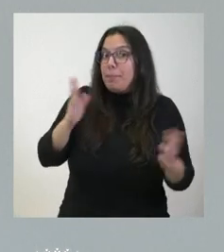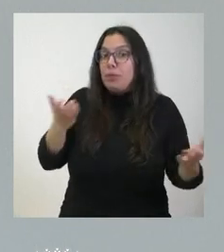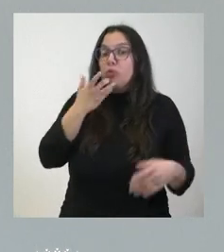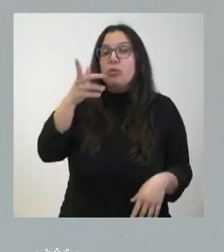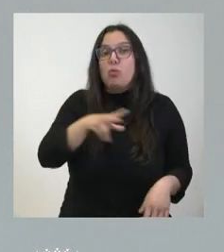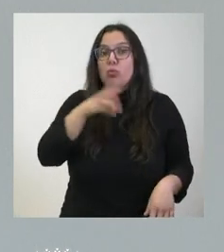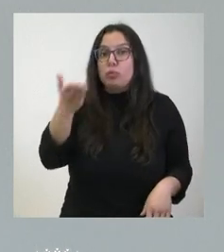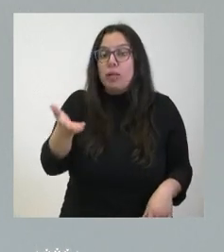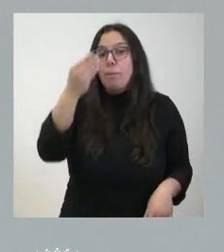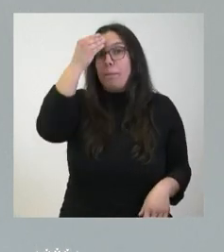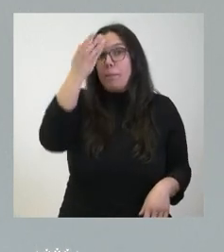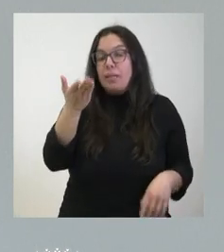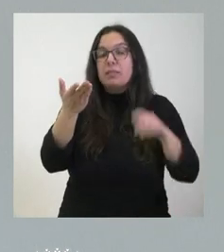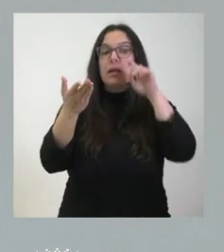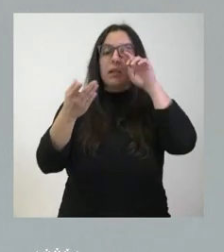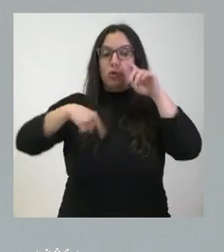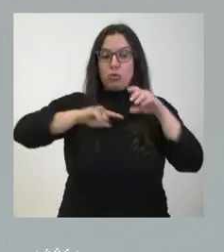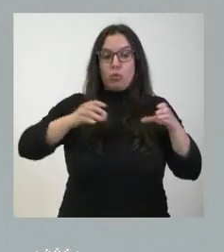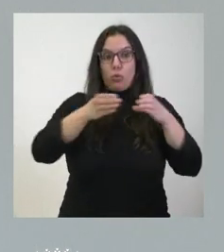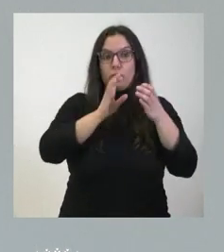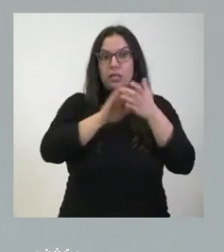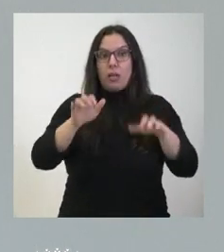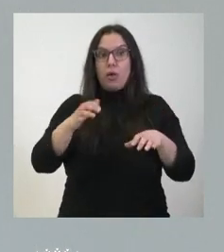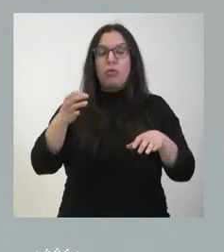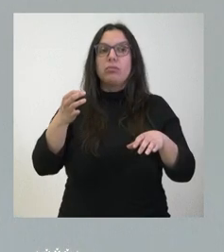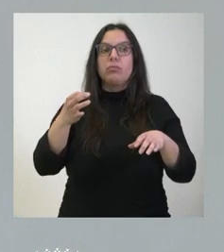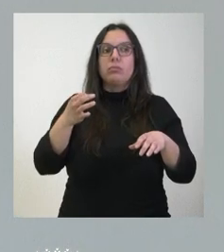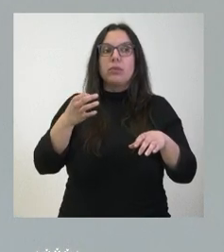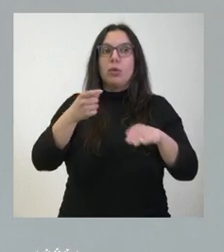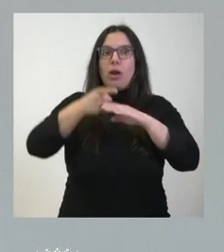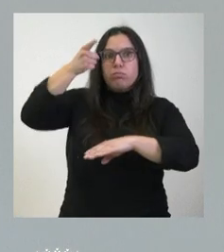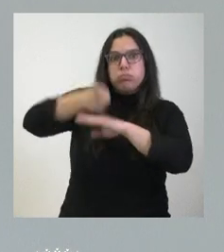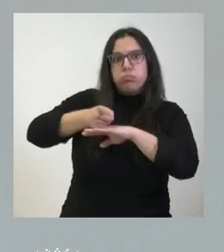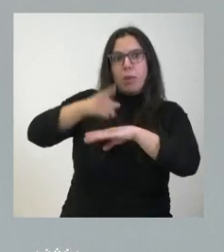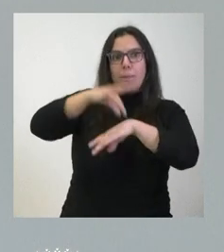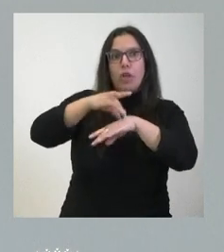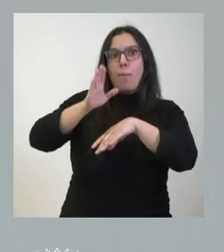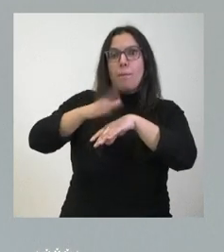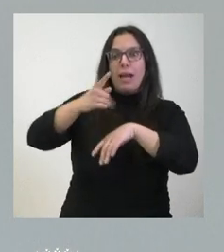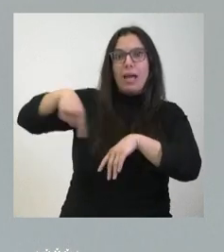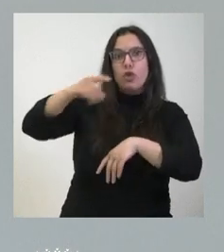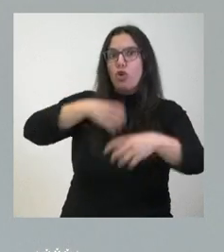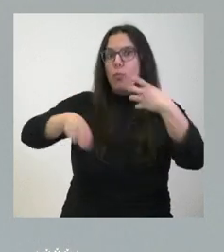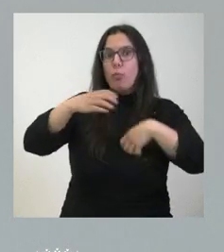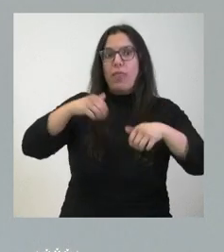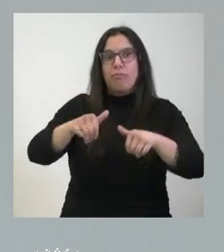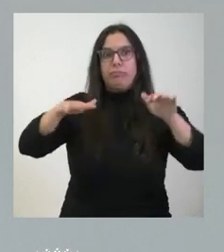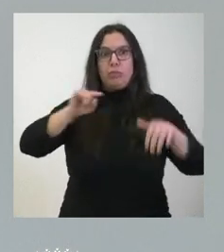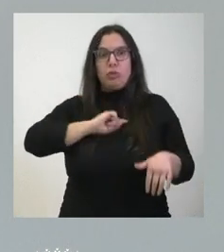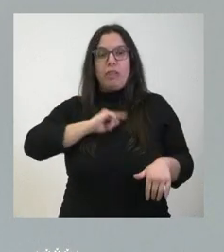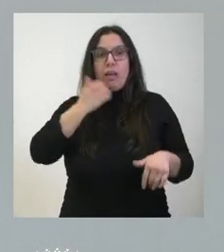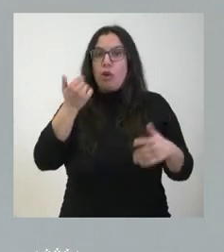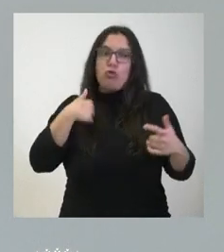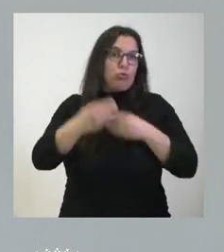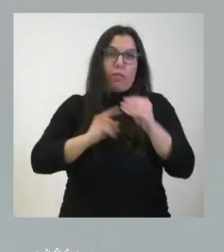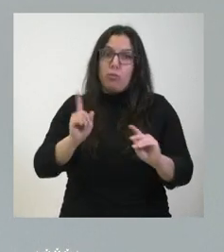piensa que desde la Junta de Castilla y León vamos a impedir el ejercicio de la objeción de conciencia a los profesionales que deseen ejercerlo, no lo